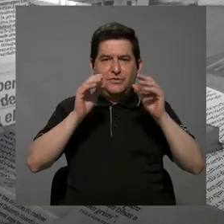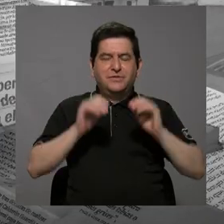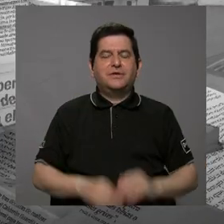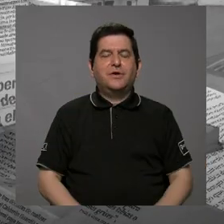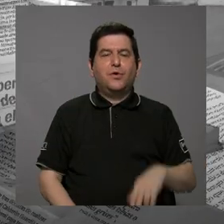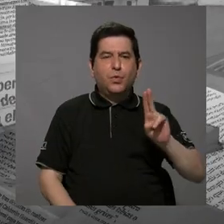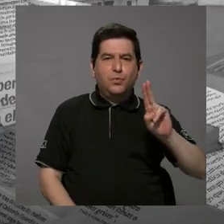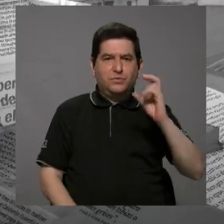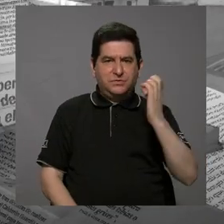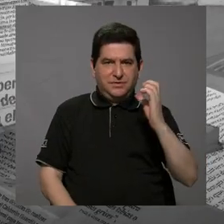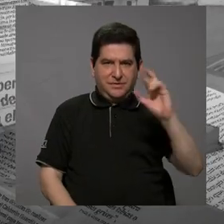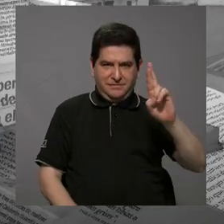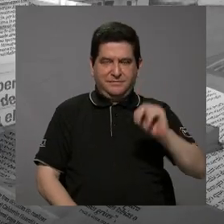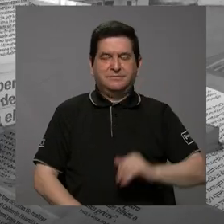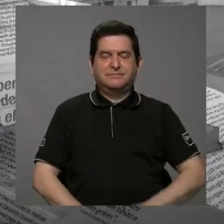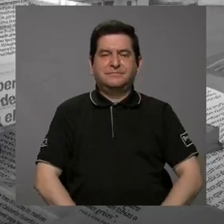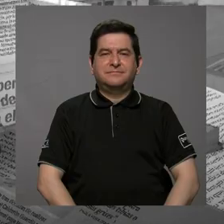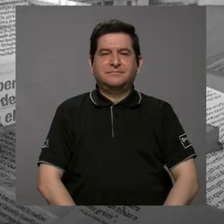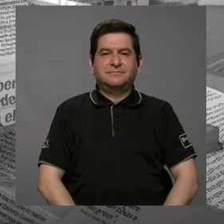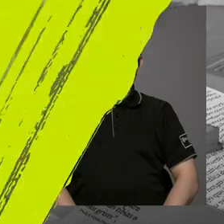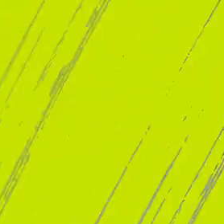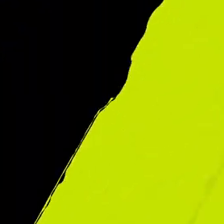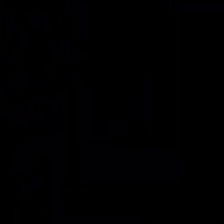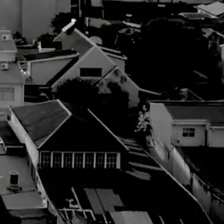de la Universidad de Costa Rica.